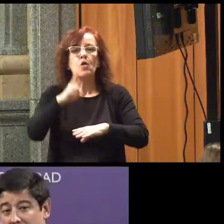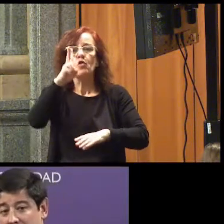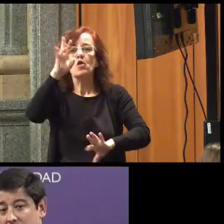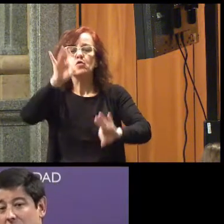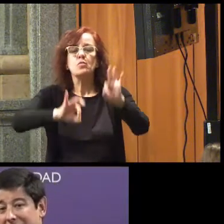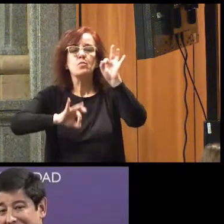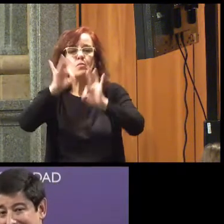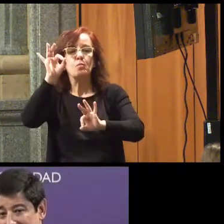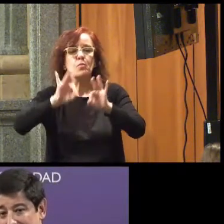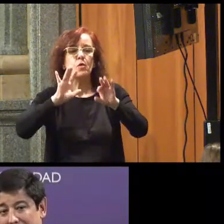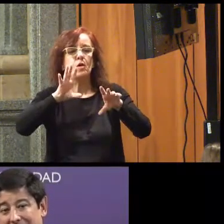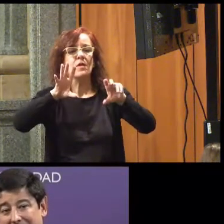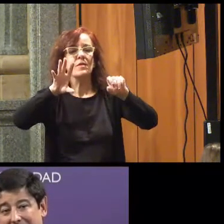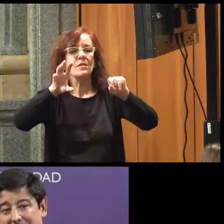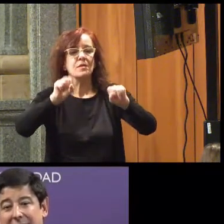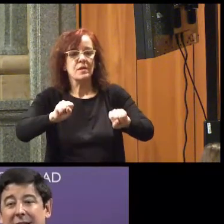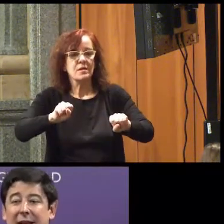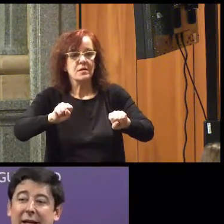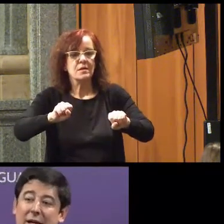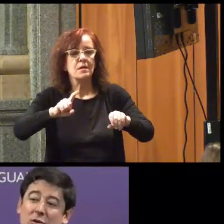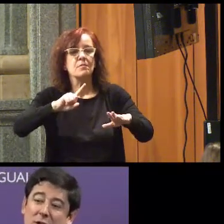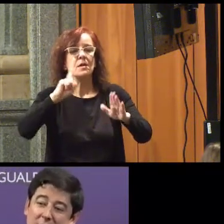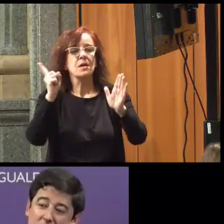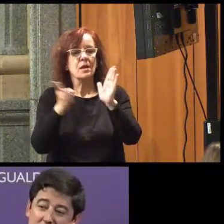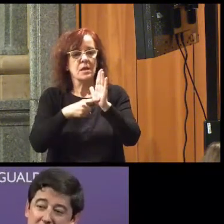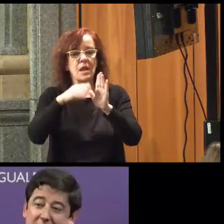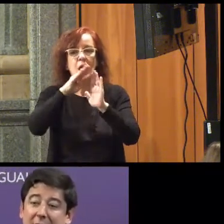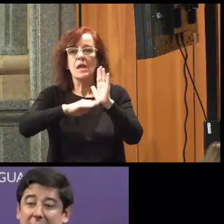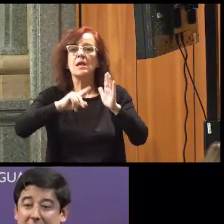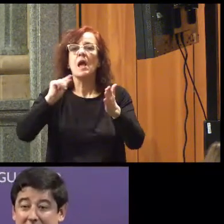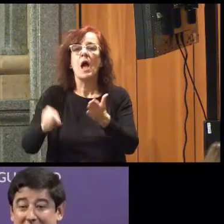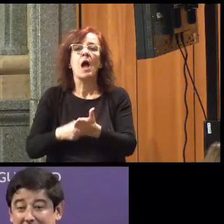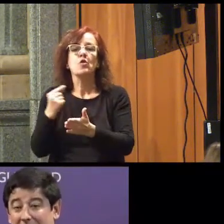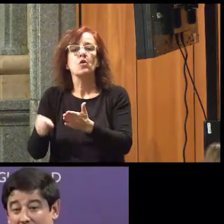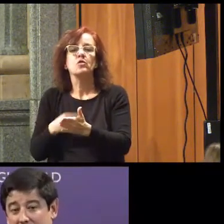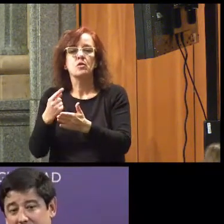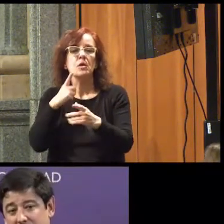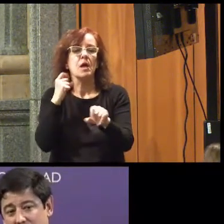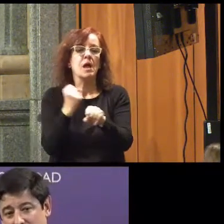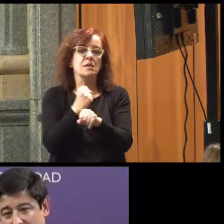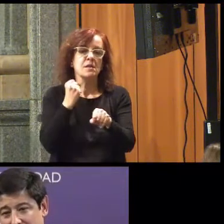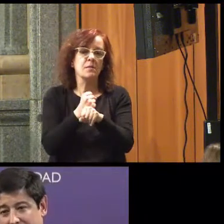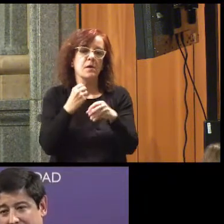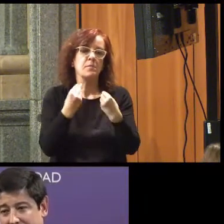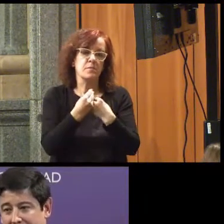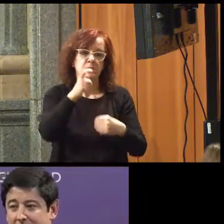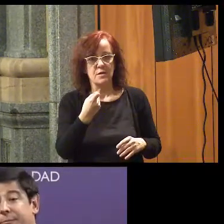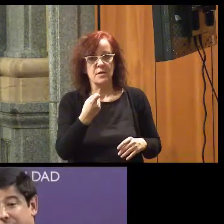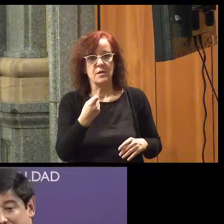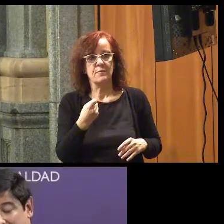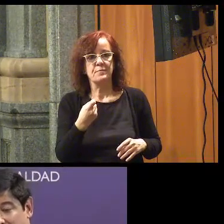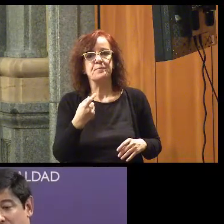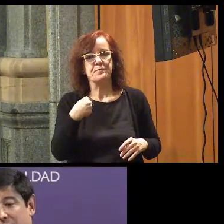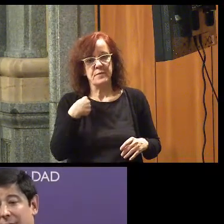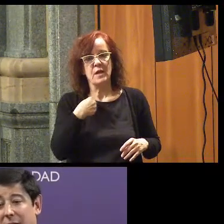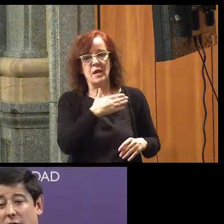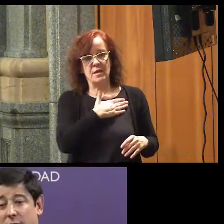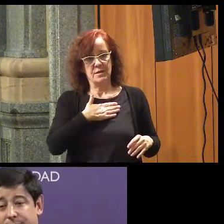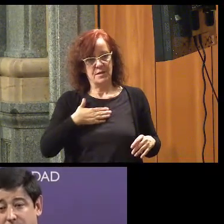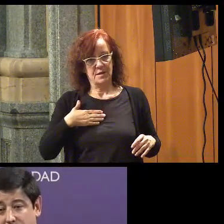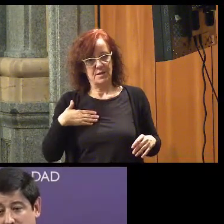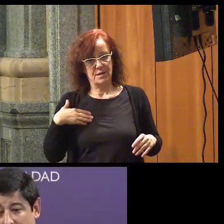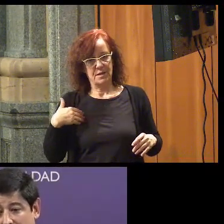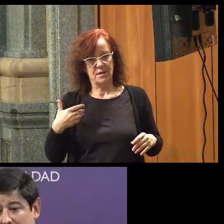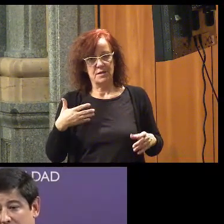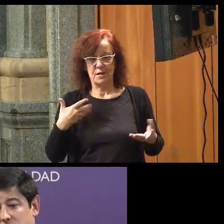2% que reserva la ley a trabajadores de personas con discapacidad. Quiero poner en valor,